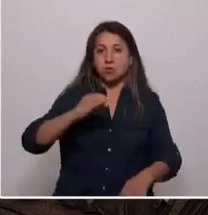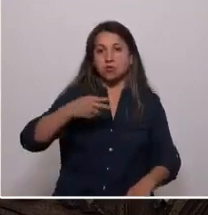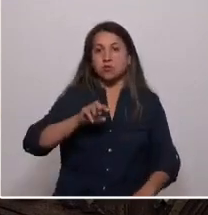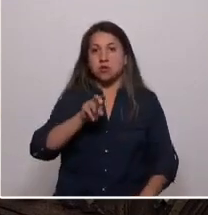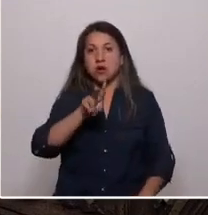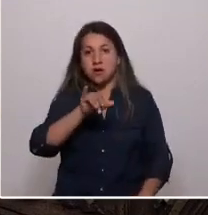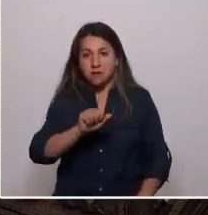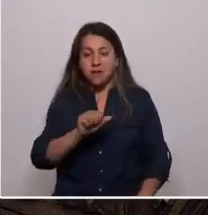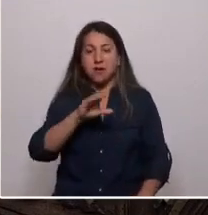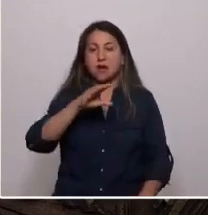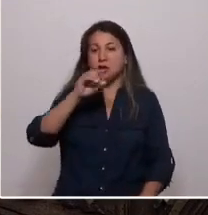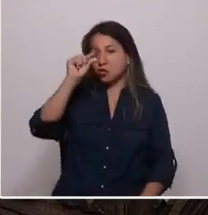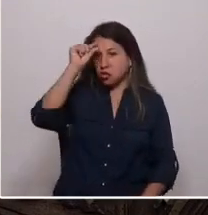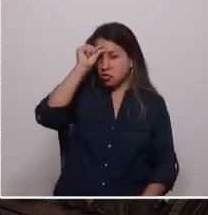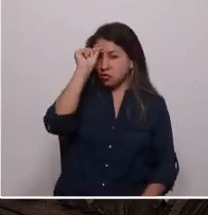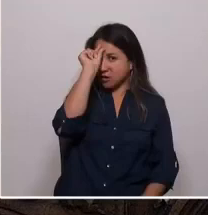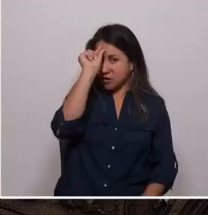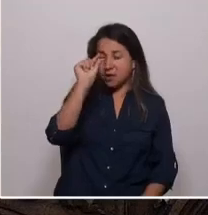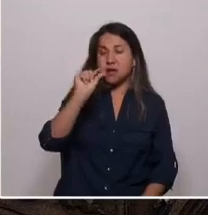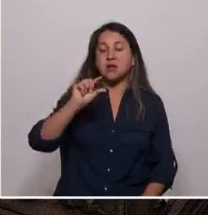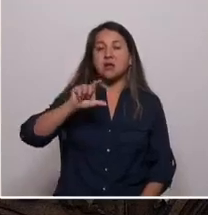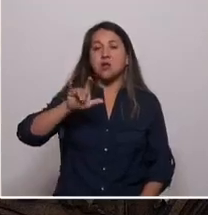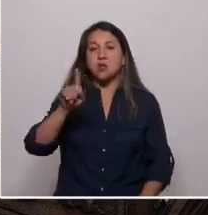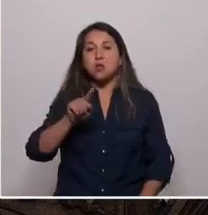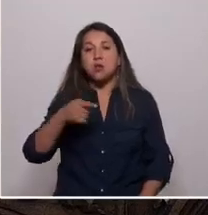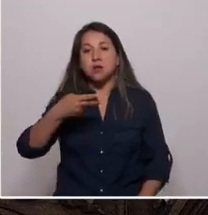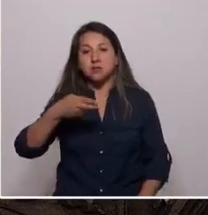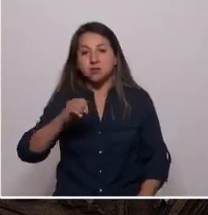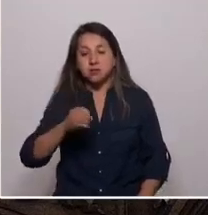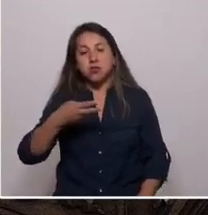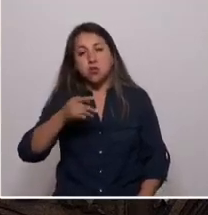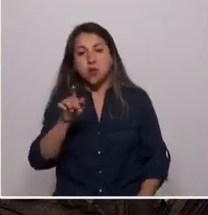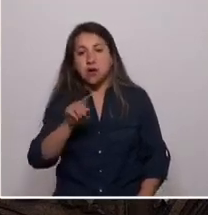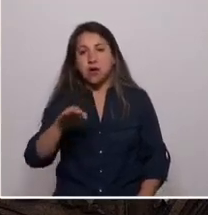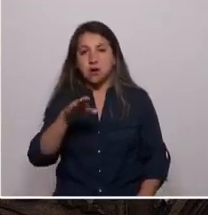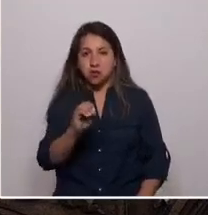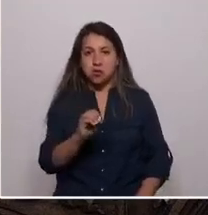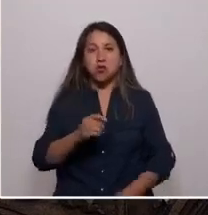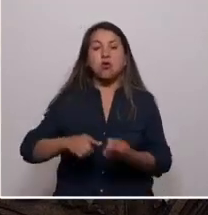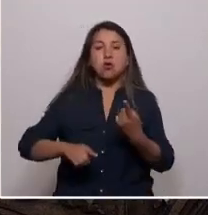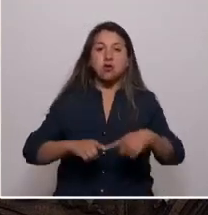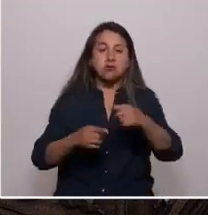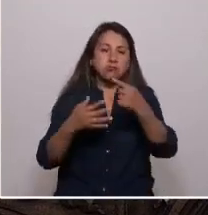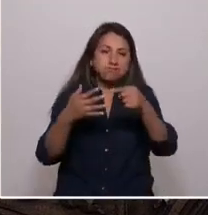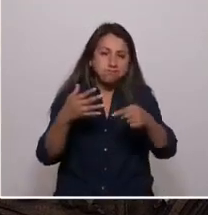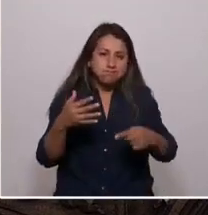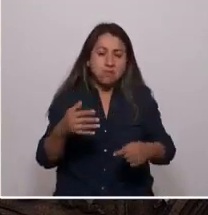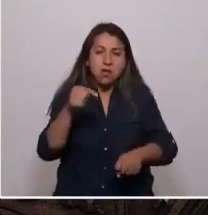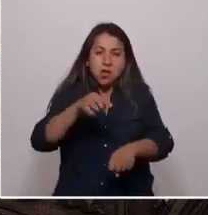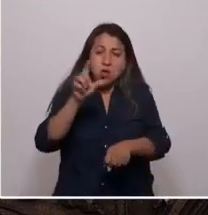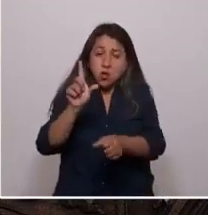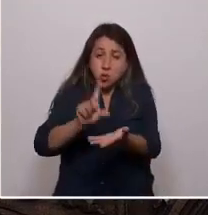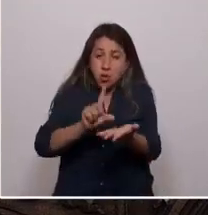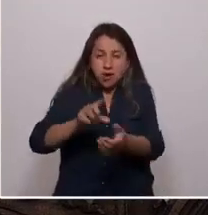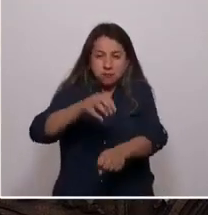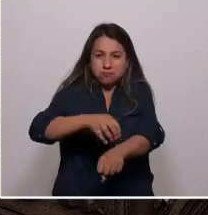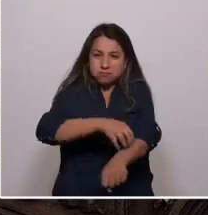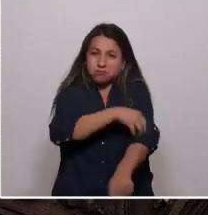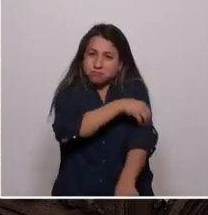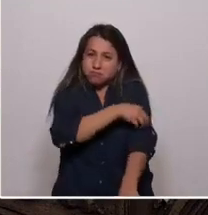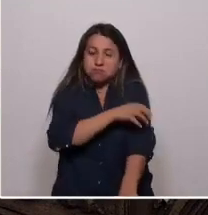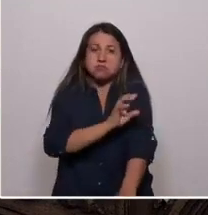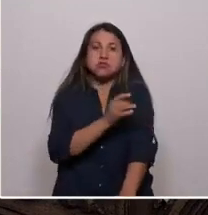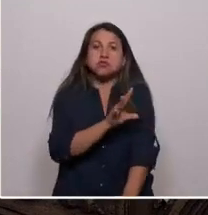Huasco, Mejillones y Tocopilla, los territorios del norte, centro, sur e insular de nuestro país, se someten a la voluntad de unos